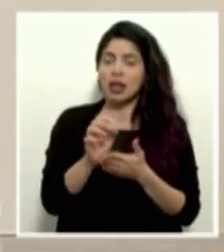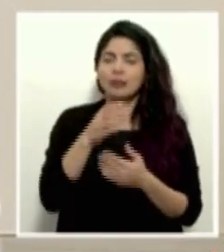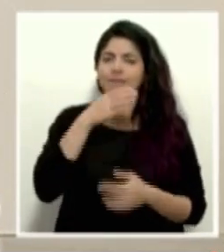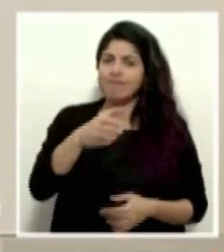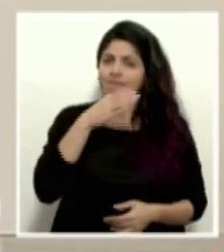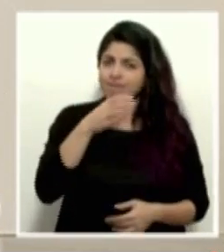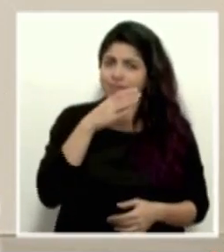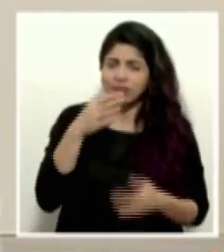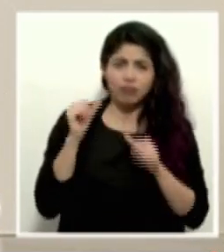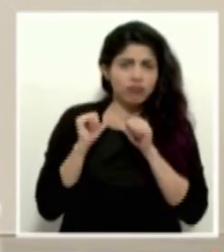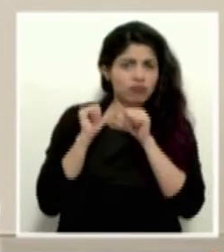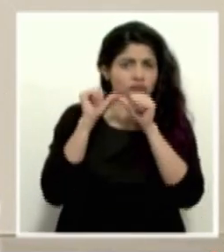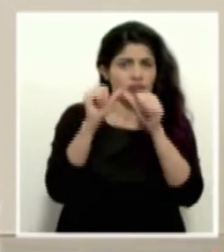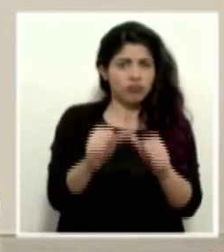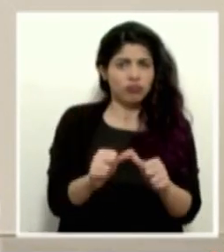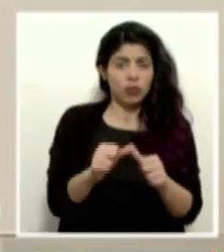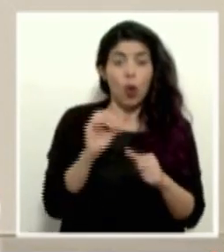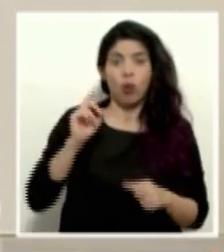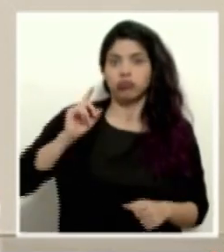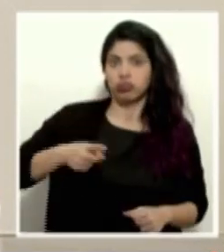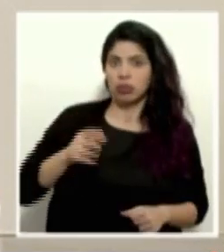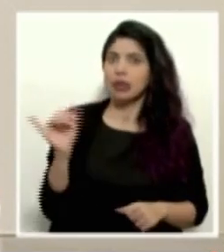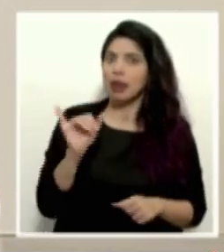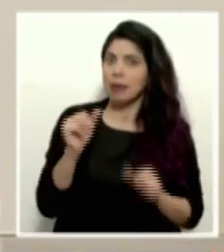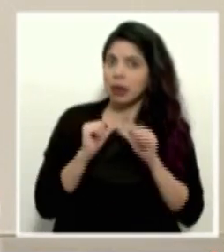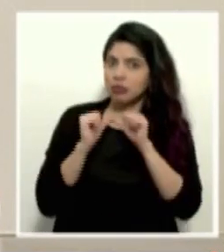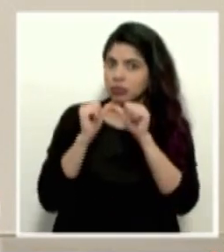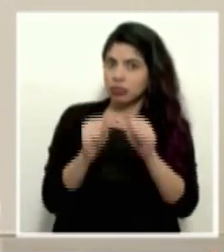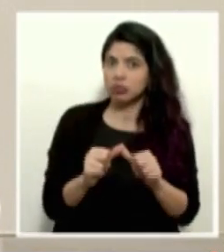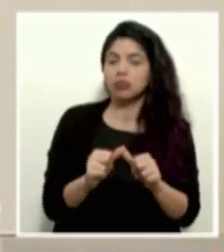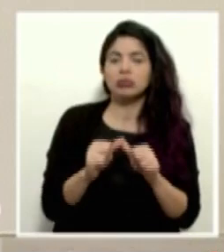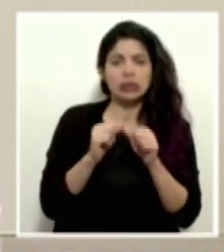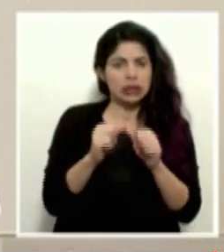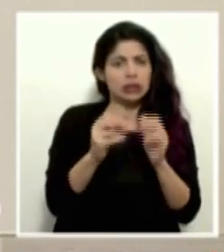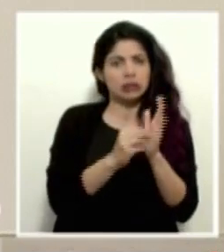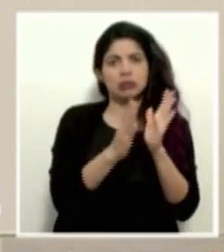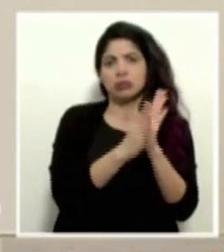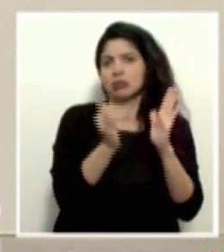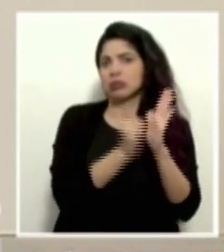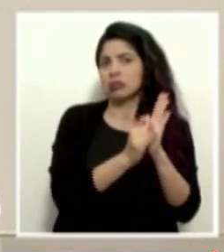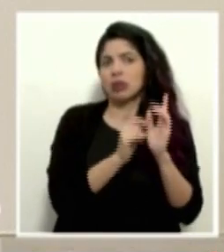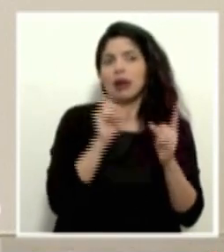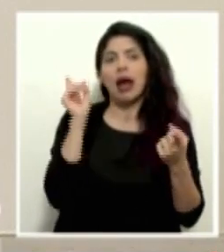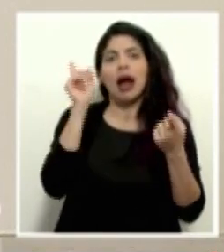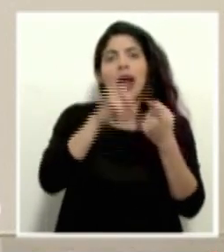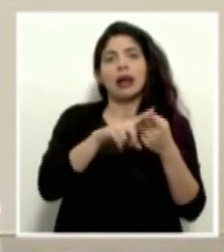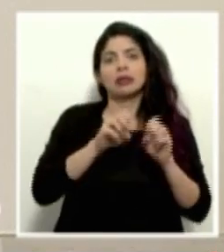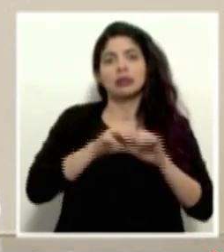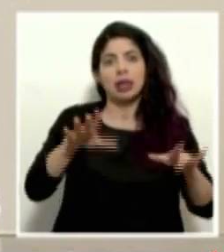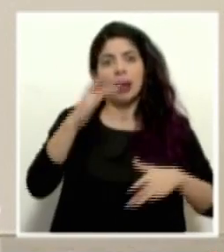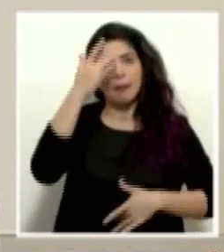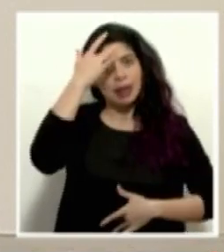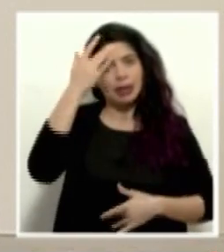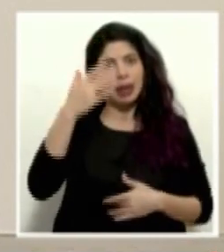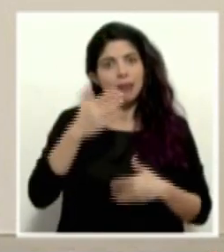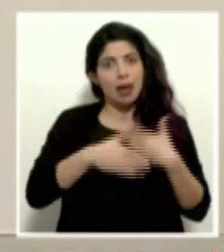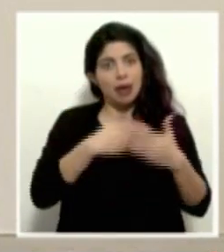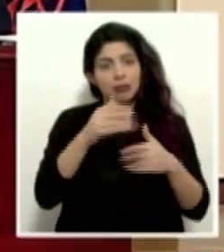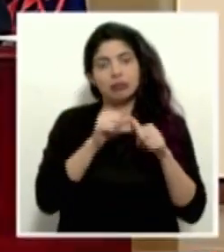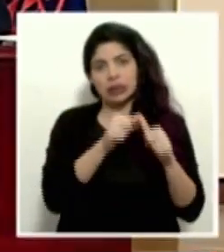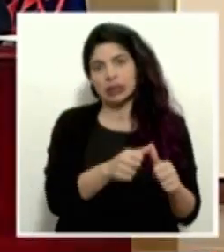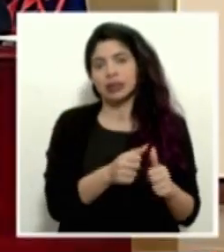recomendaciones que se han mantenido o directrices incluso que se han mantenido y que seguirán vigentes mientras tengamos esta pandemia en curso.